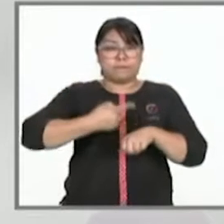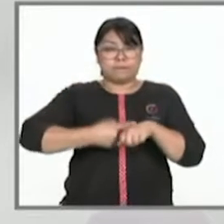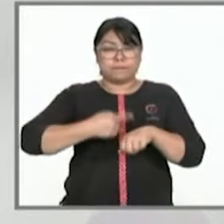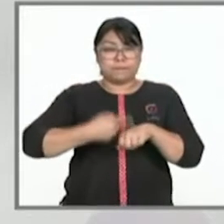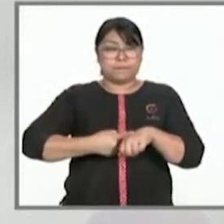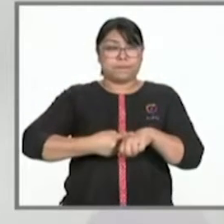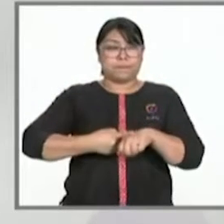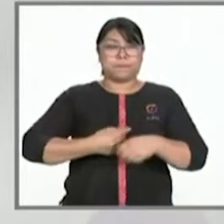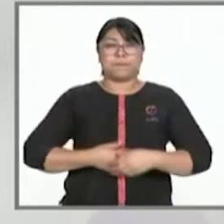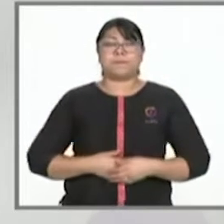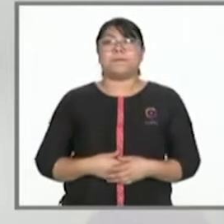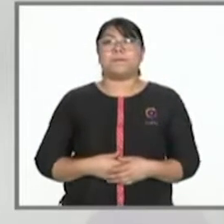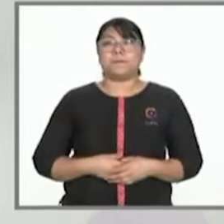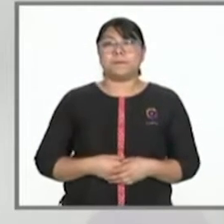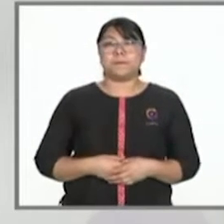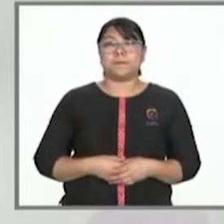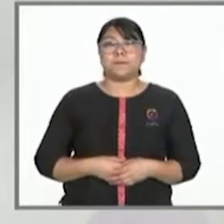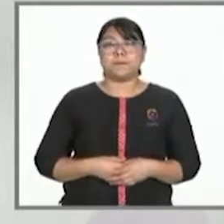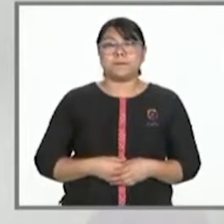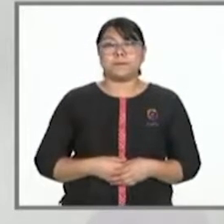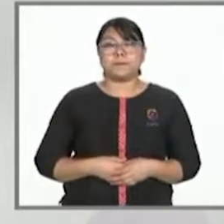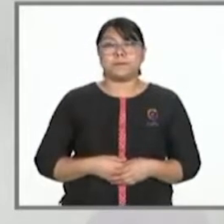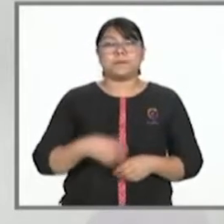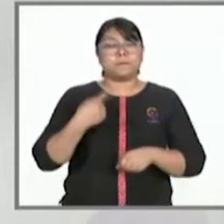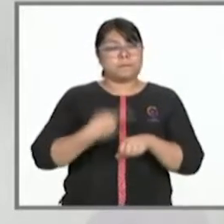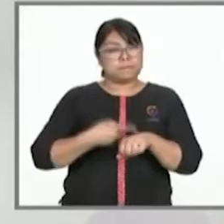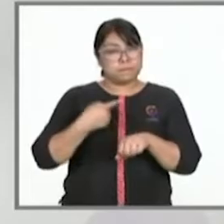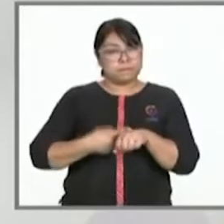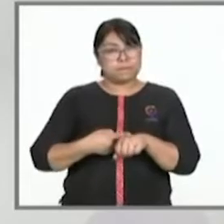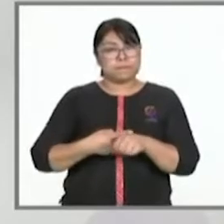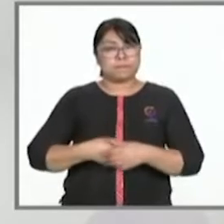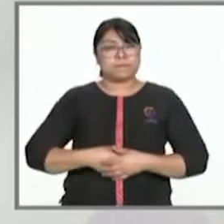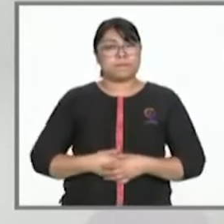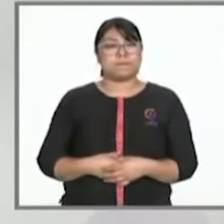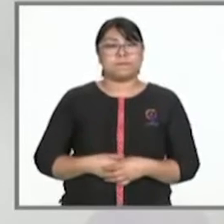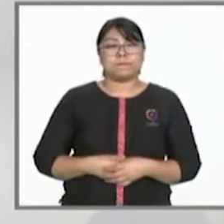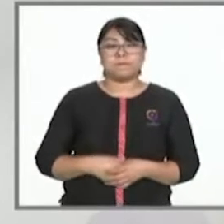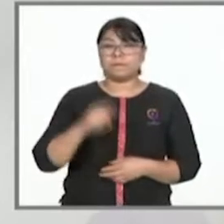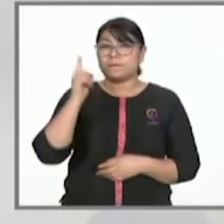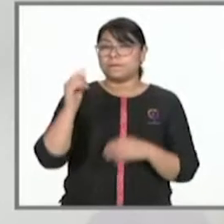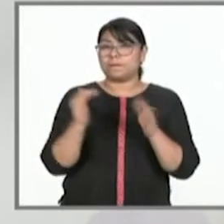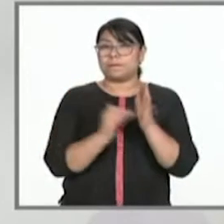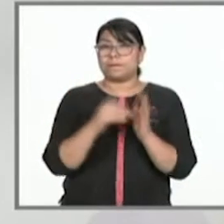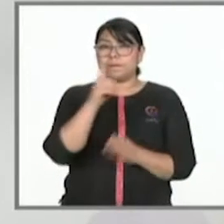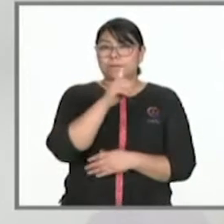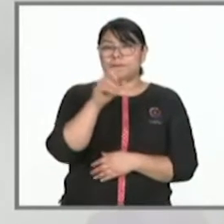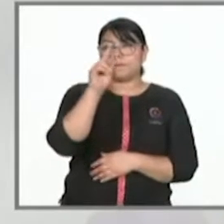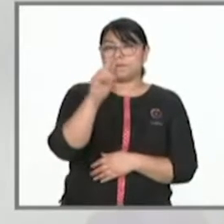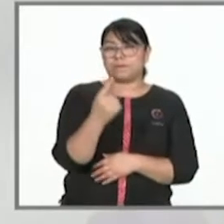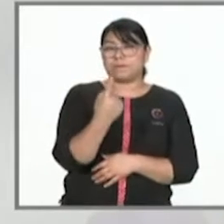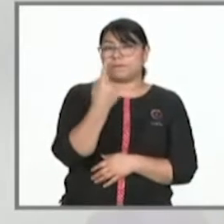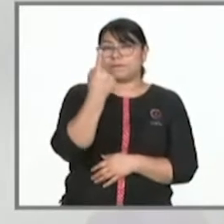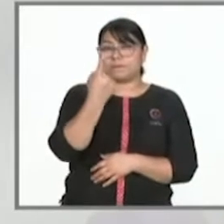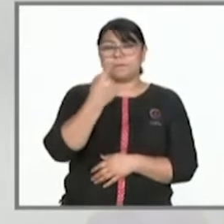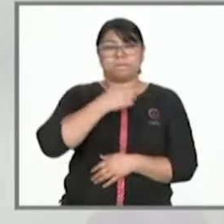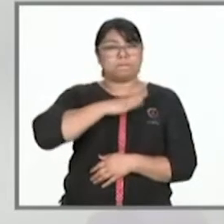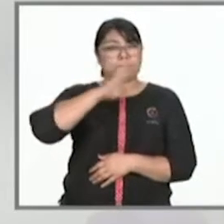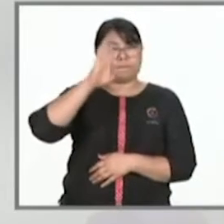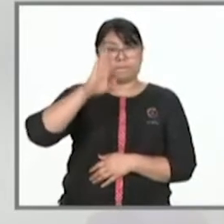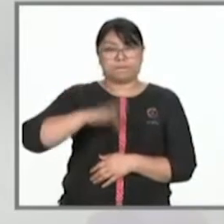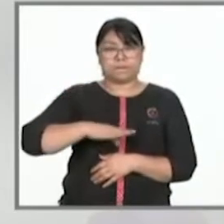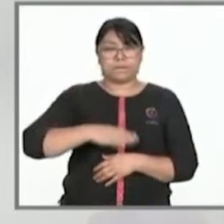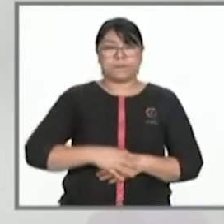se han recuperado de la enfermedad. Detalló que se tiene un global de 13.658 personas que han dado negativo al padecimiento y 4